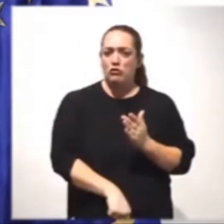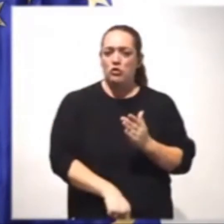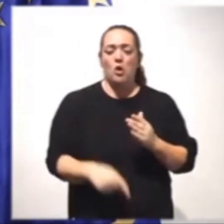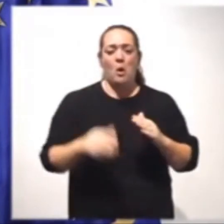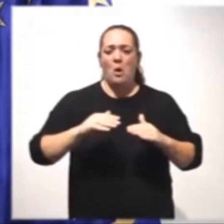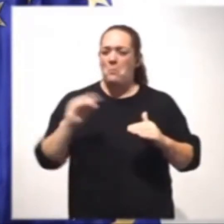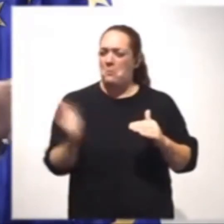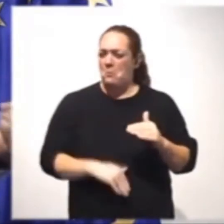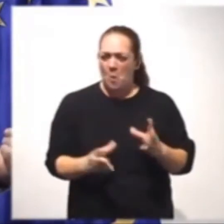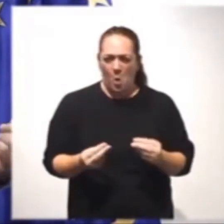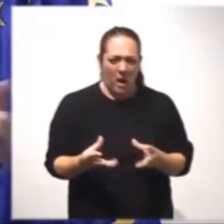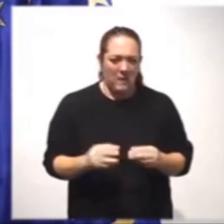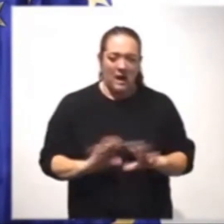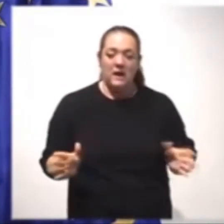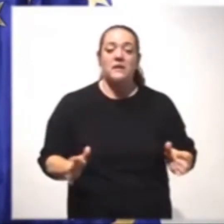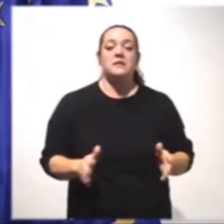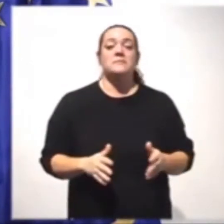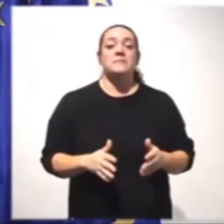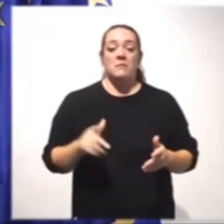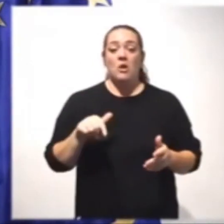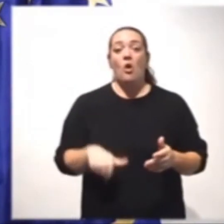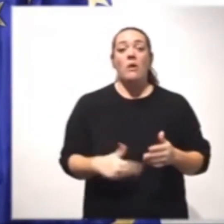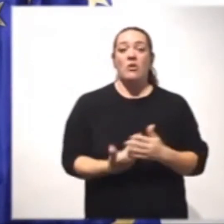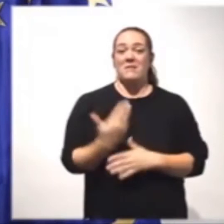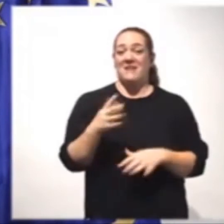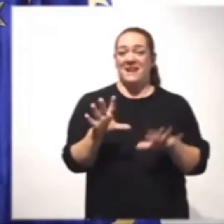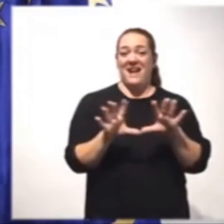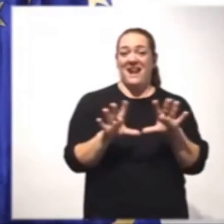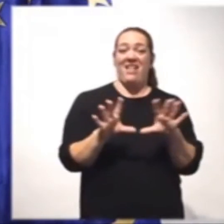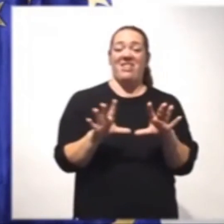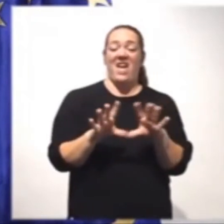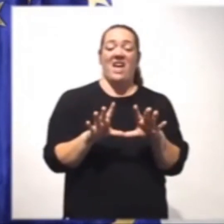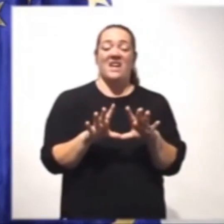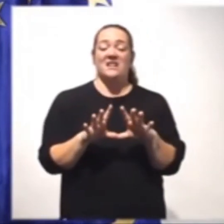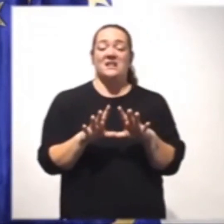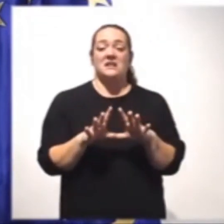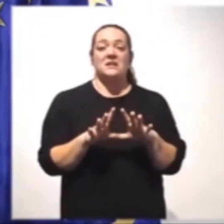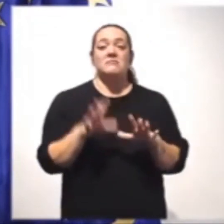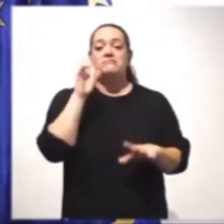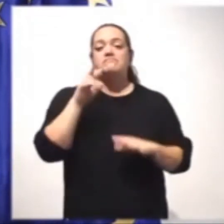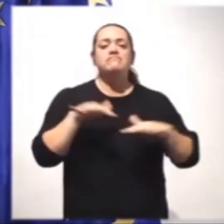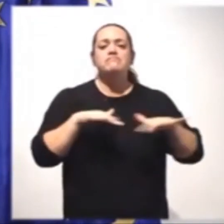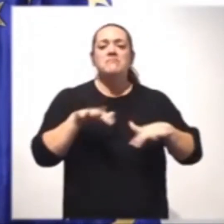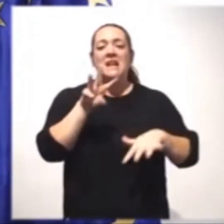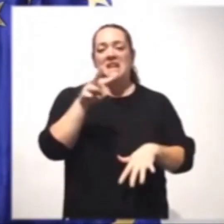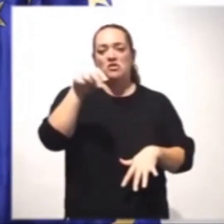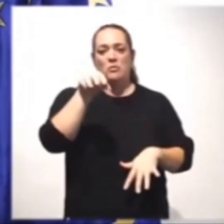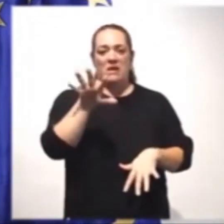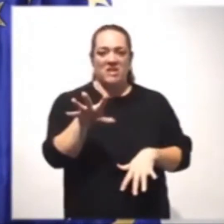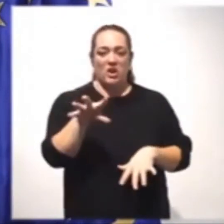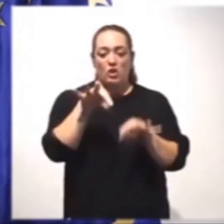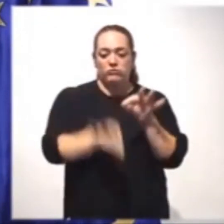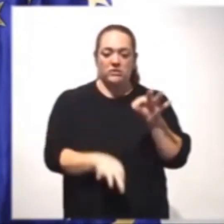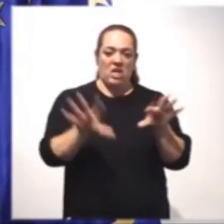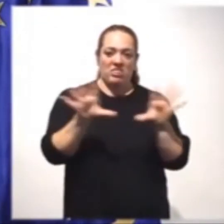muy baja. Sin embargo, hemos tenido a las 10 de la mañana un sismo de 3,5 a 10